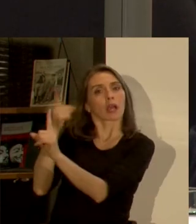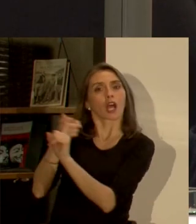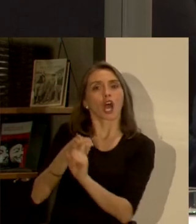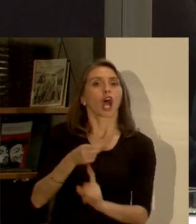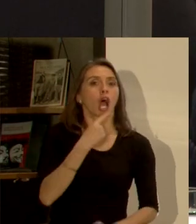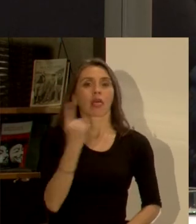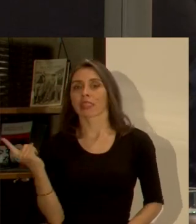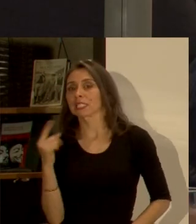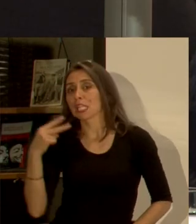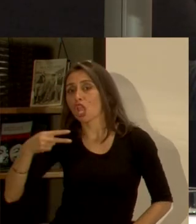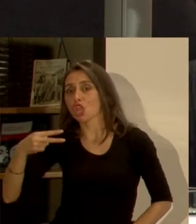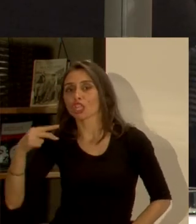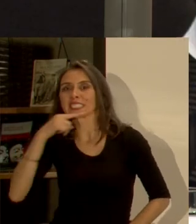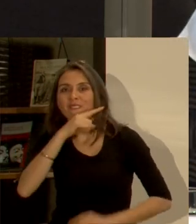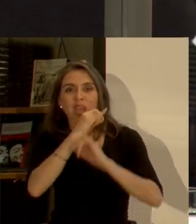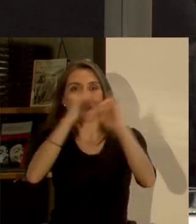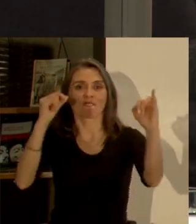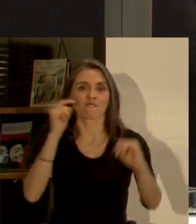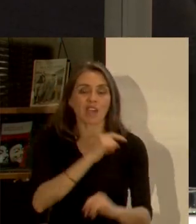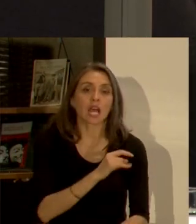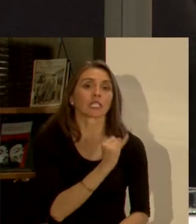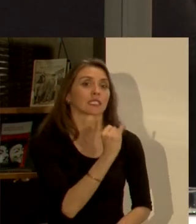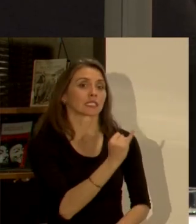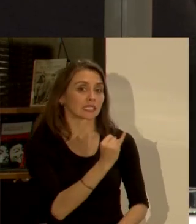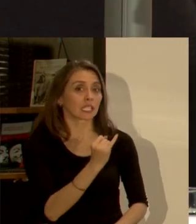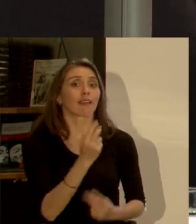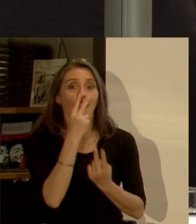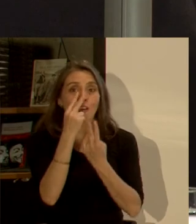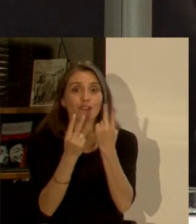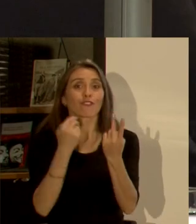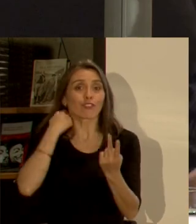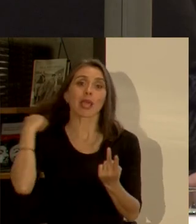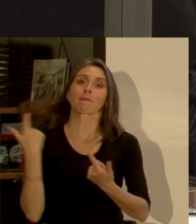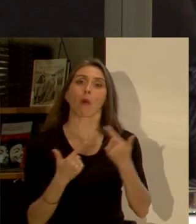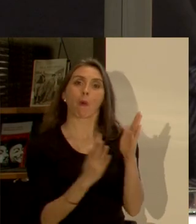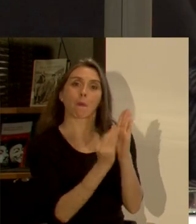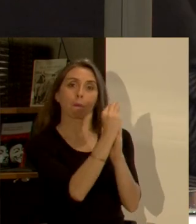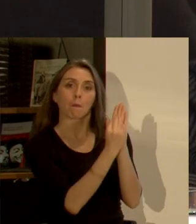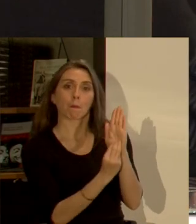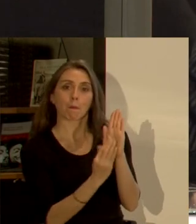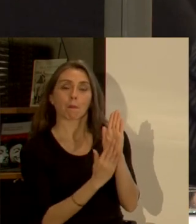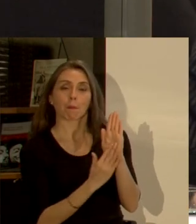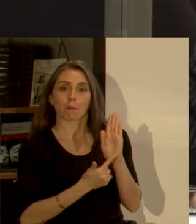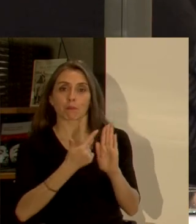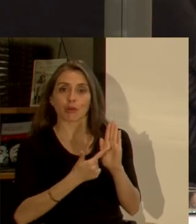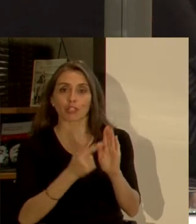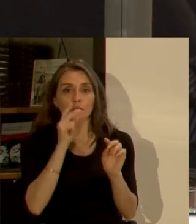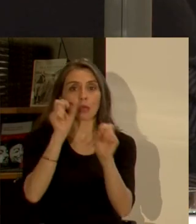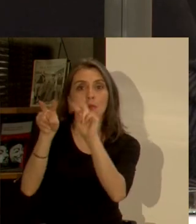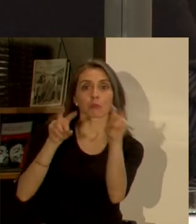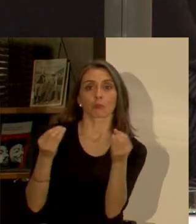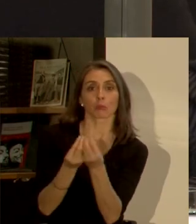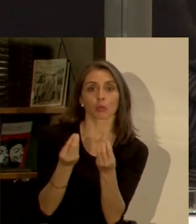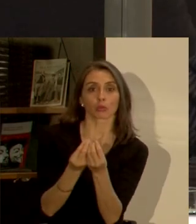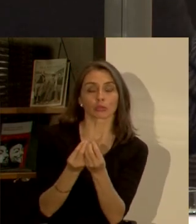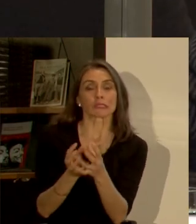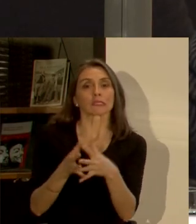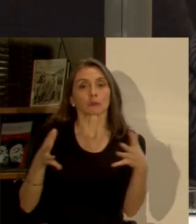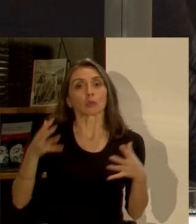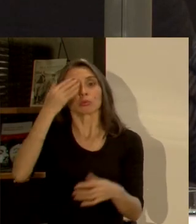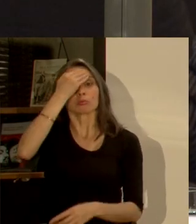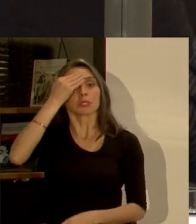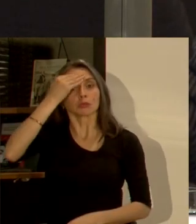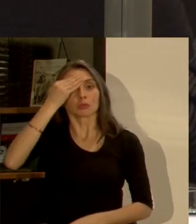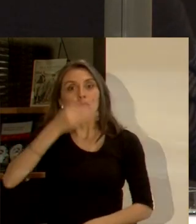noticias falsas tenemos exactamente y lo estamos viendo en las políticas en muchas partes y eso genera gran preocupación